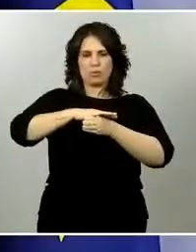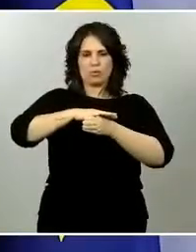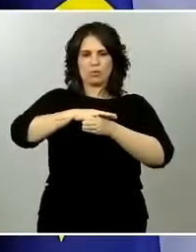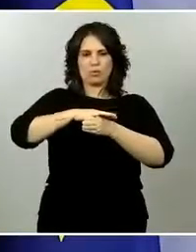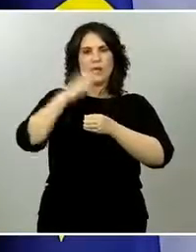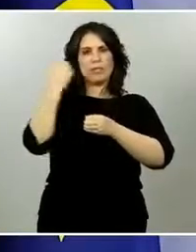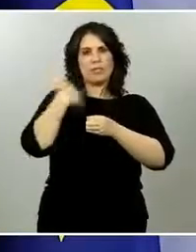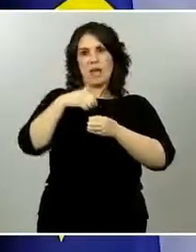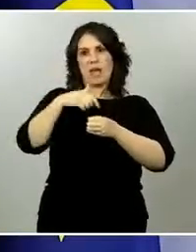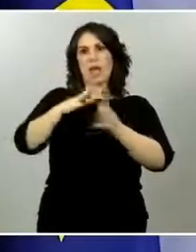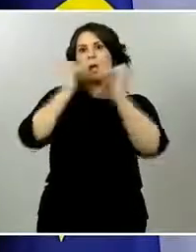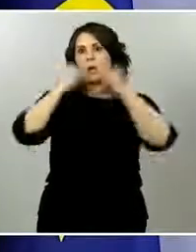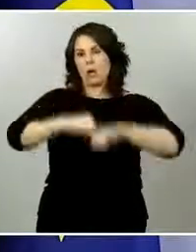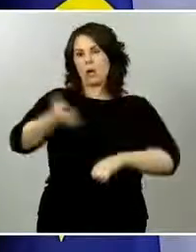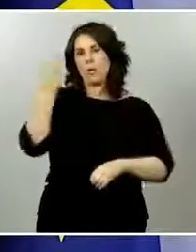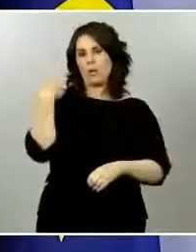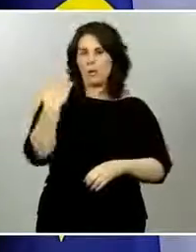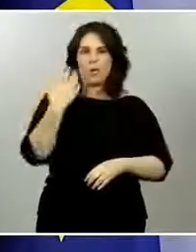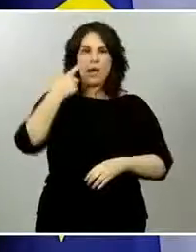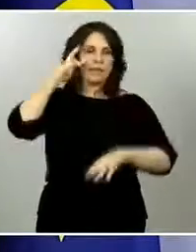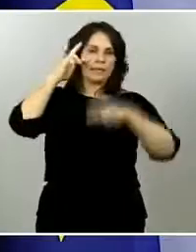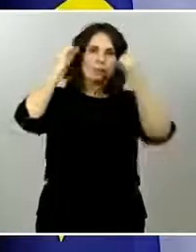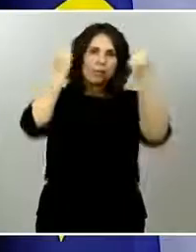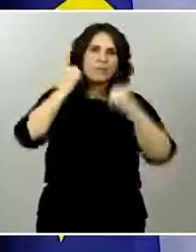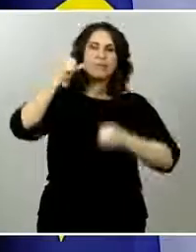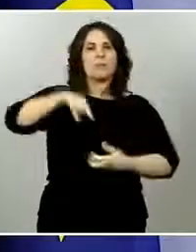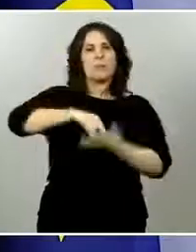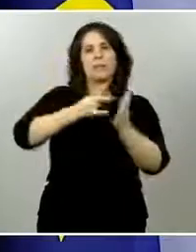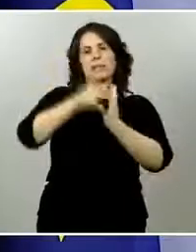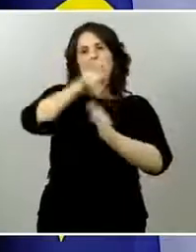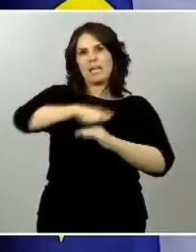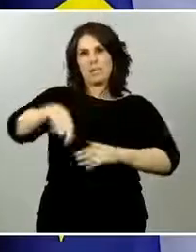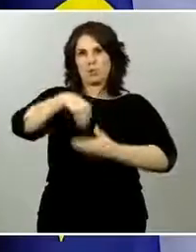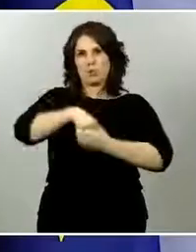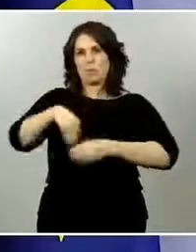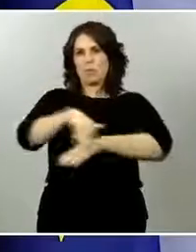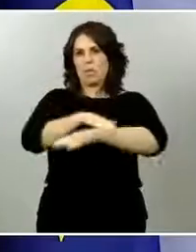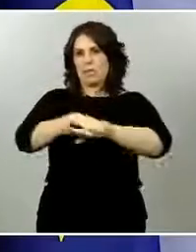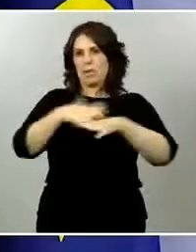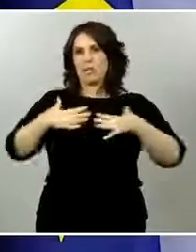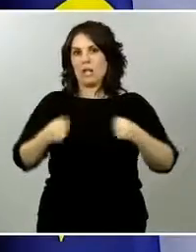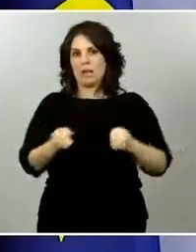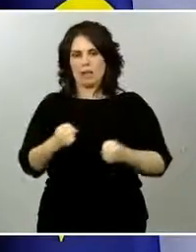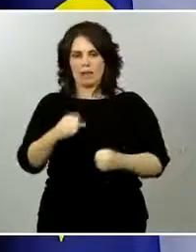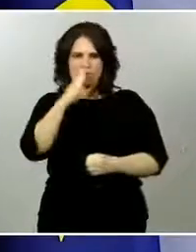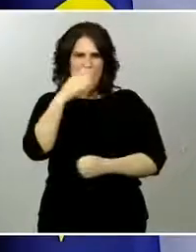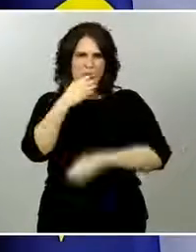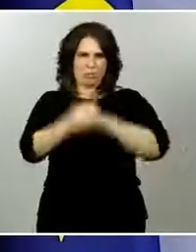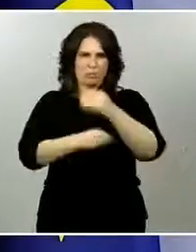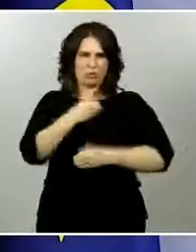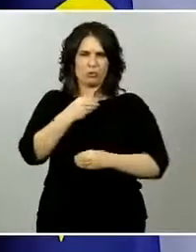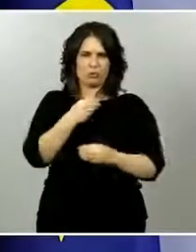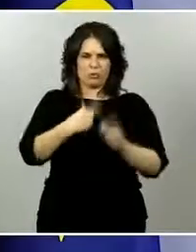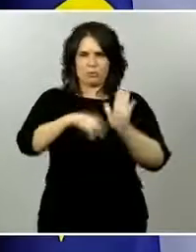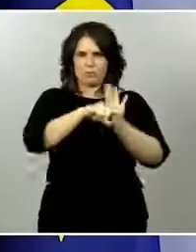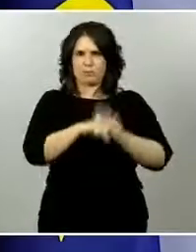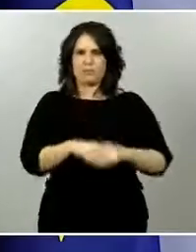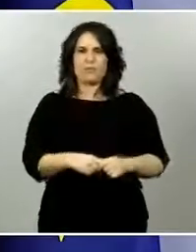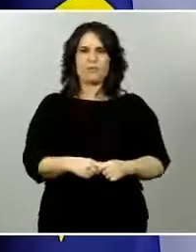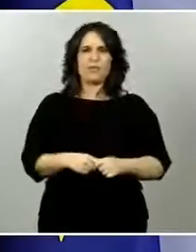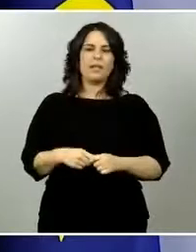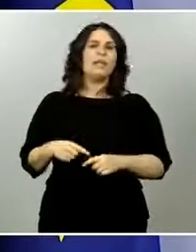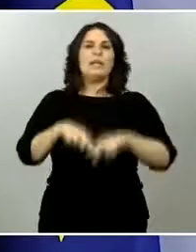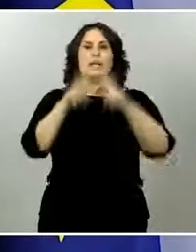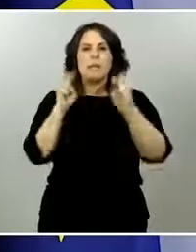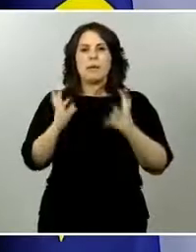a la segunda residencia siempre que esté en la unidad territorial de referencia? Así lo evaluamos con los expertos y técnicos